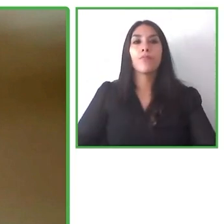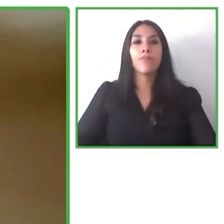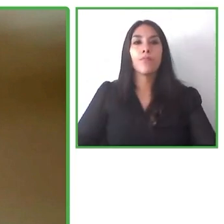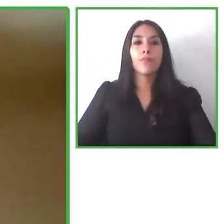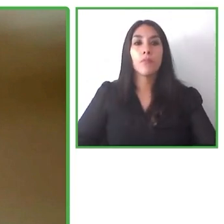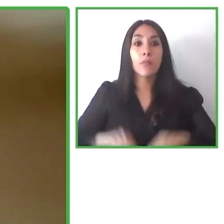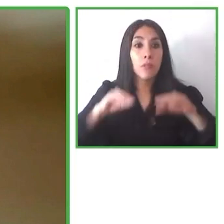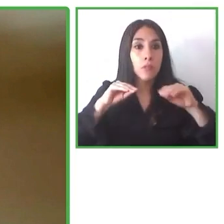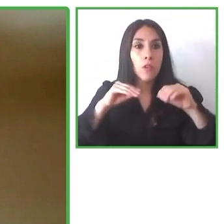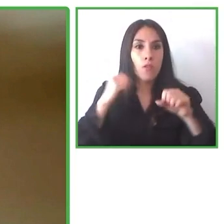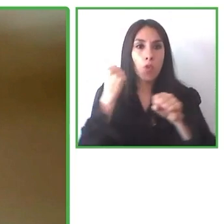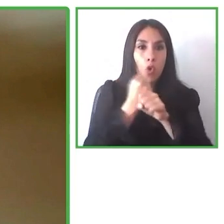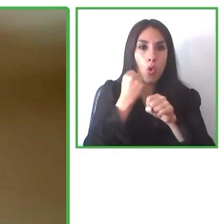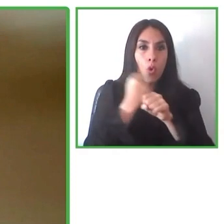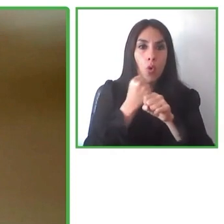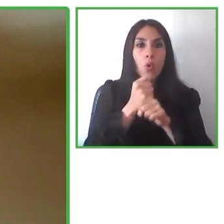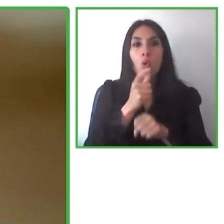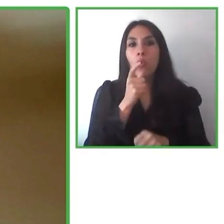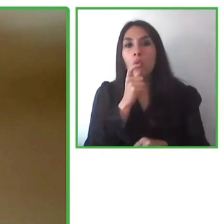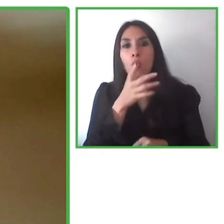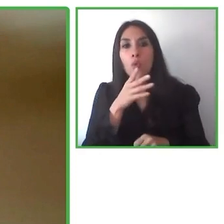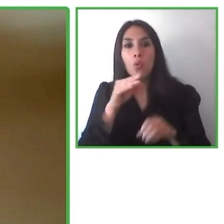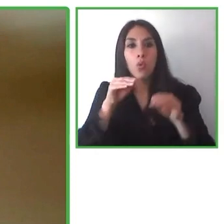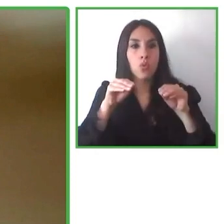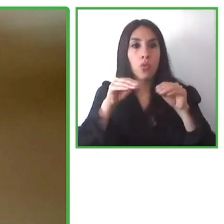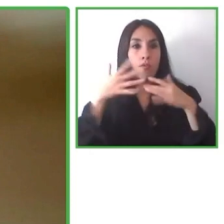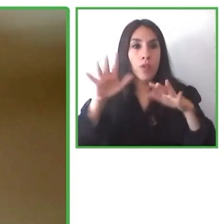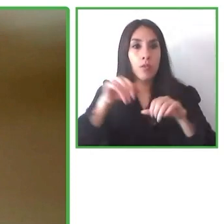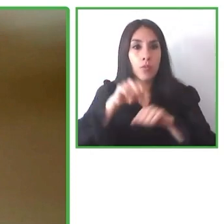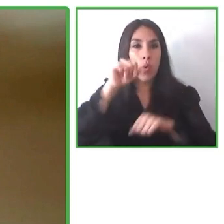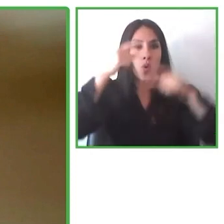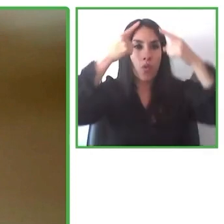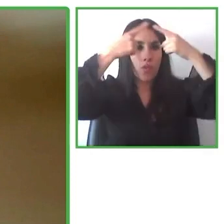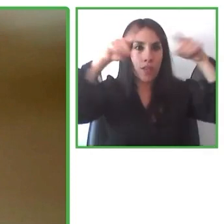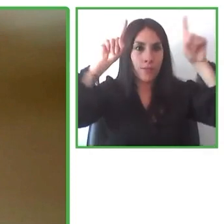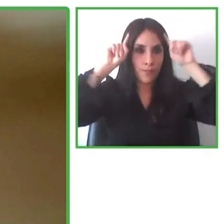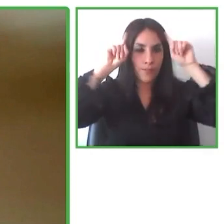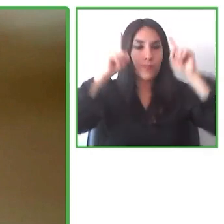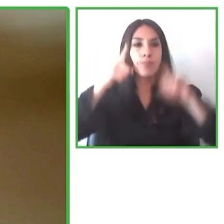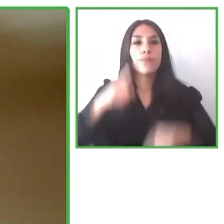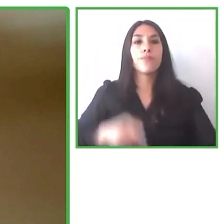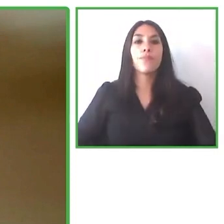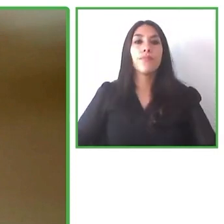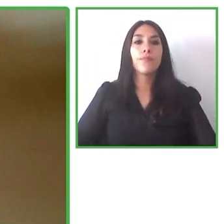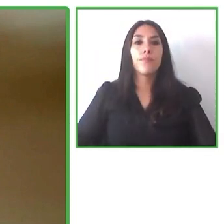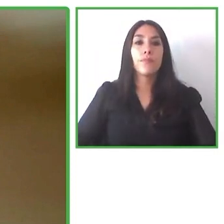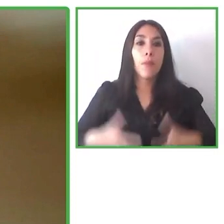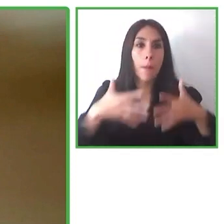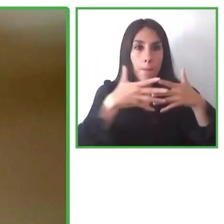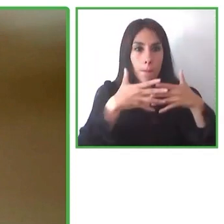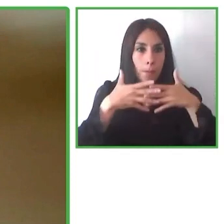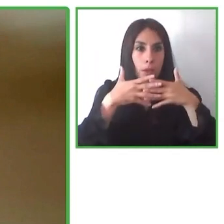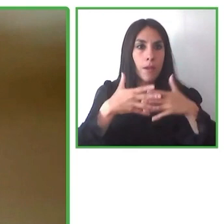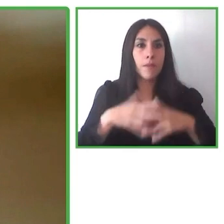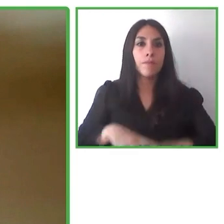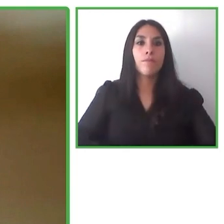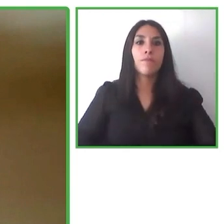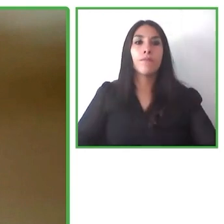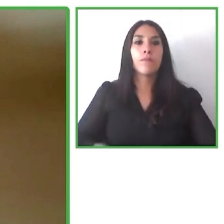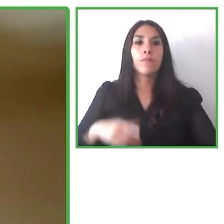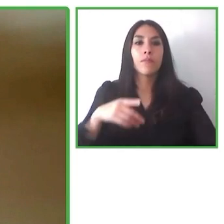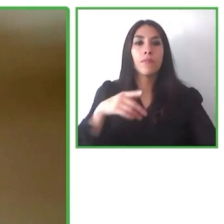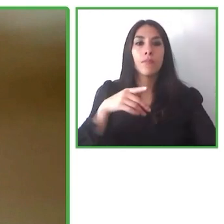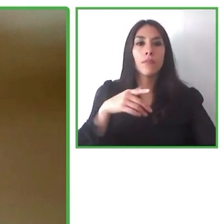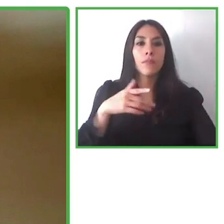por la UMass de Boston Alexander nos va a analizar el rol de las empresas en la creación de un mundo más accesible para todos en